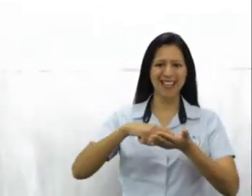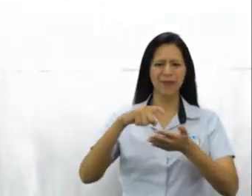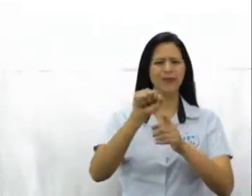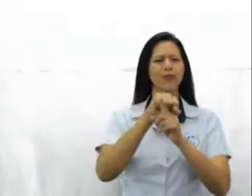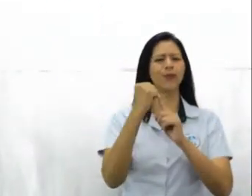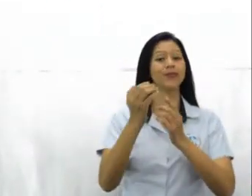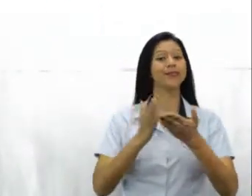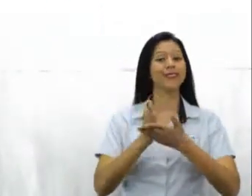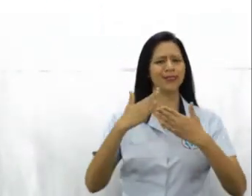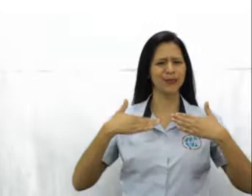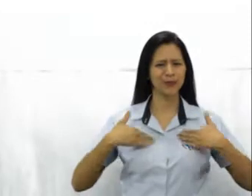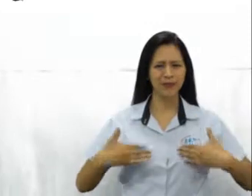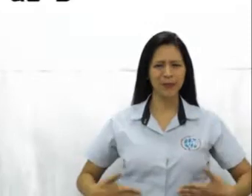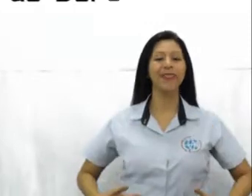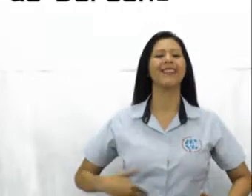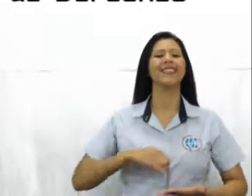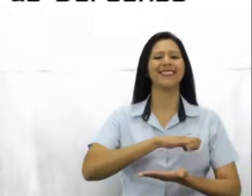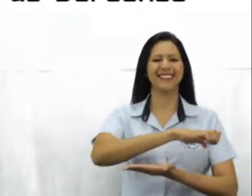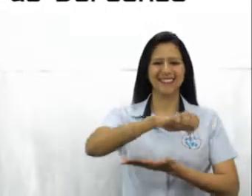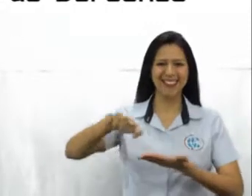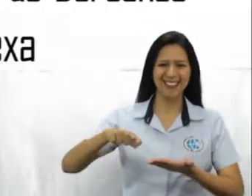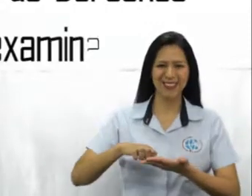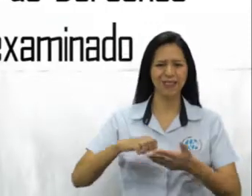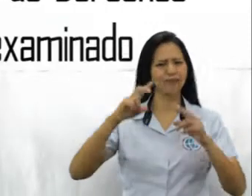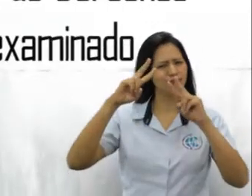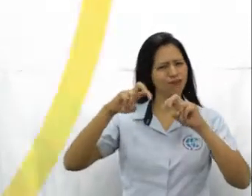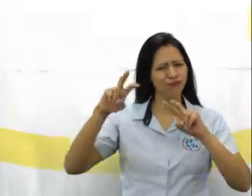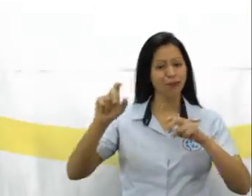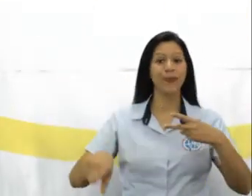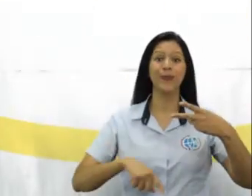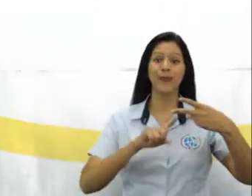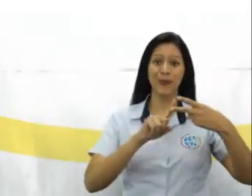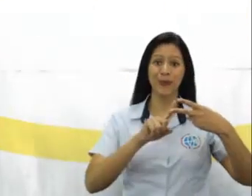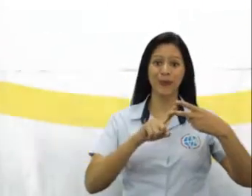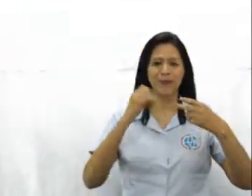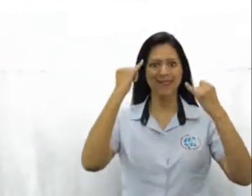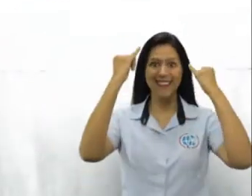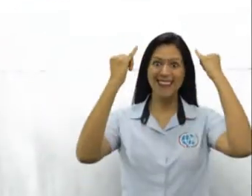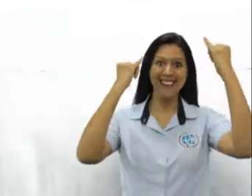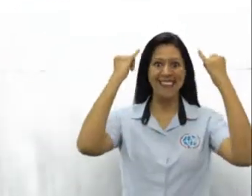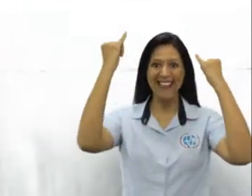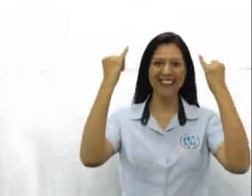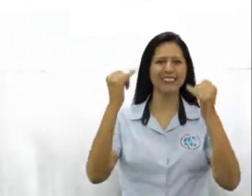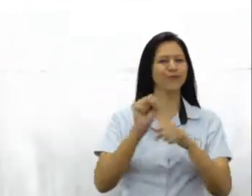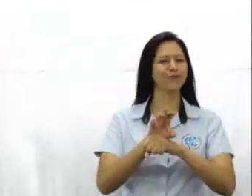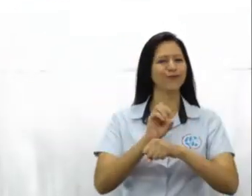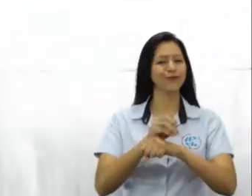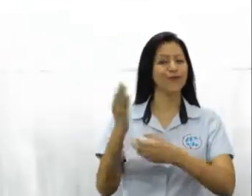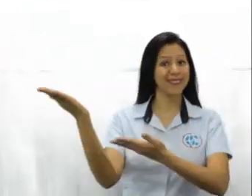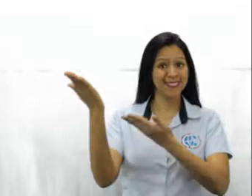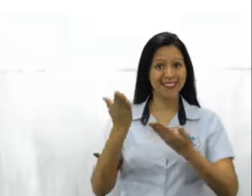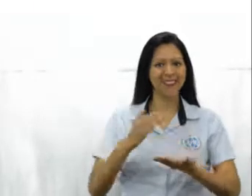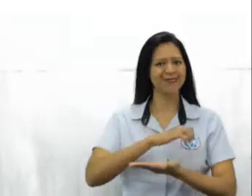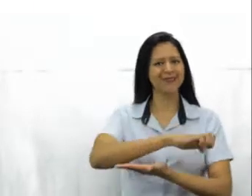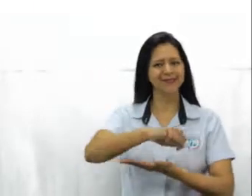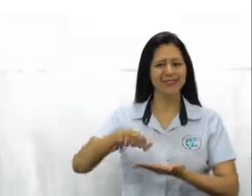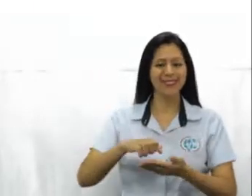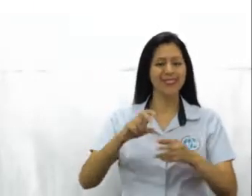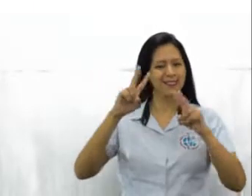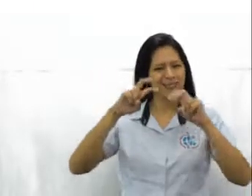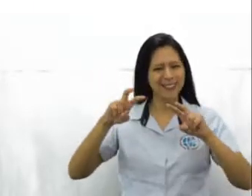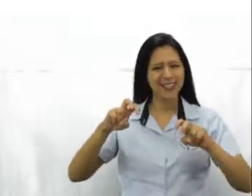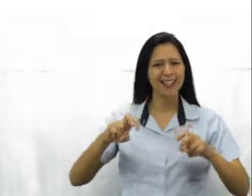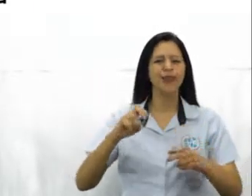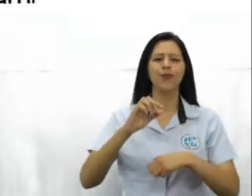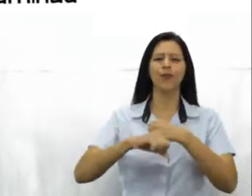examen de la situación de derechos humanos del Estado examinado. Número 2. La implementación de las recomendaciones recibidas por el